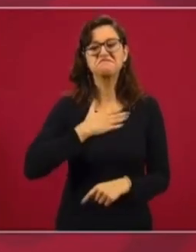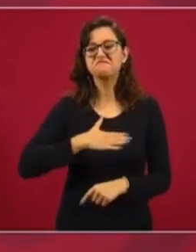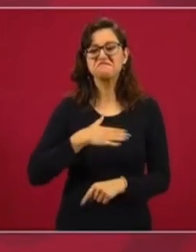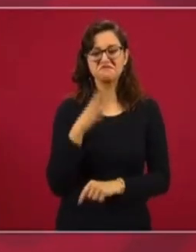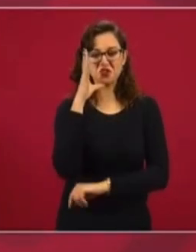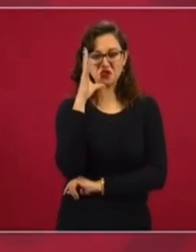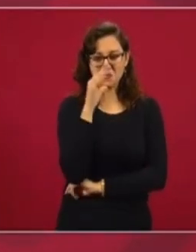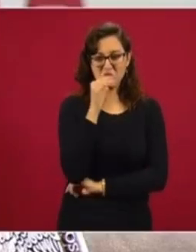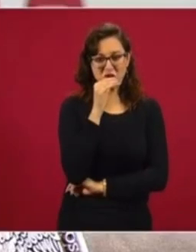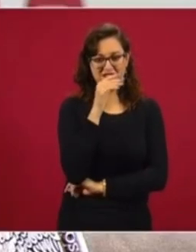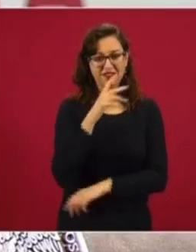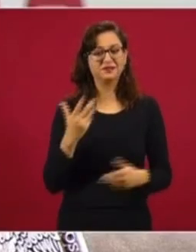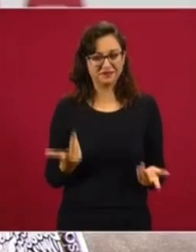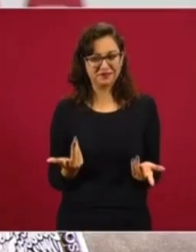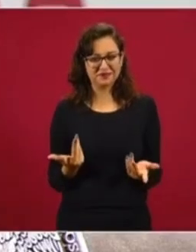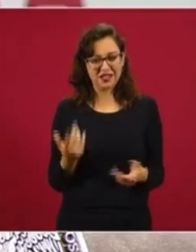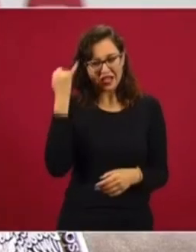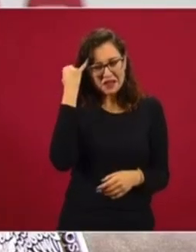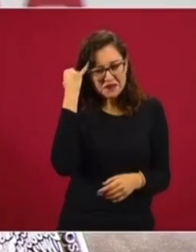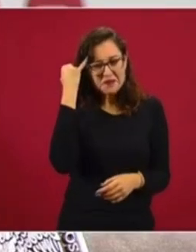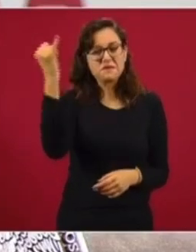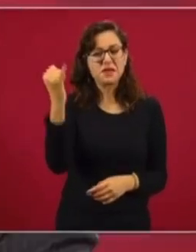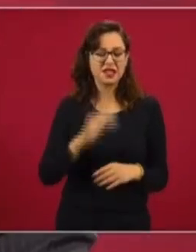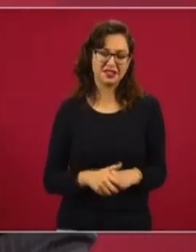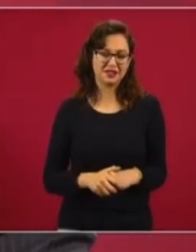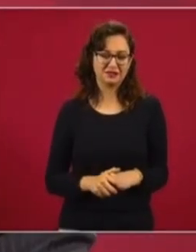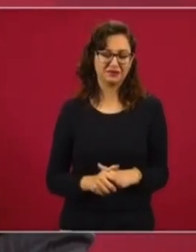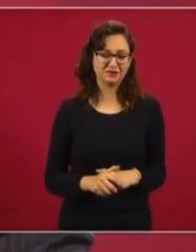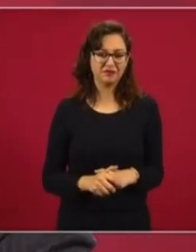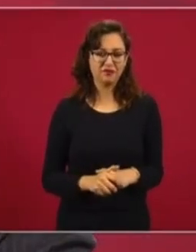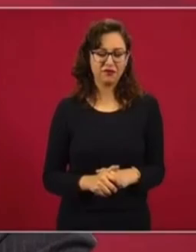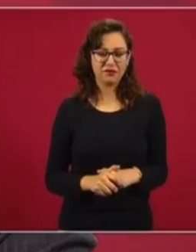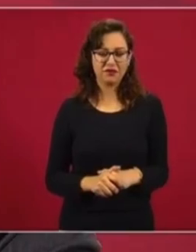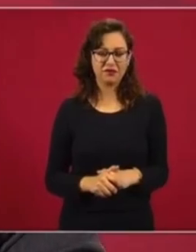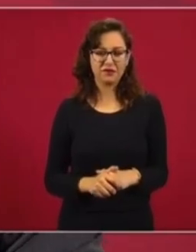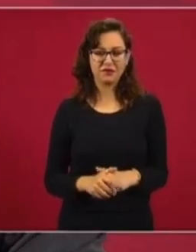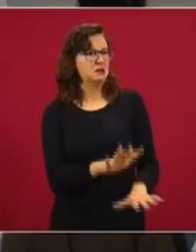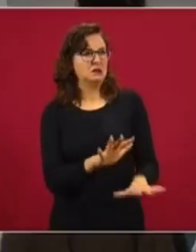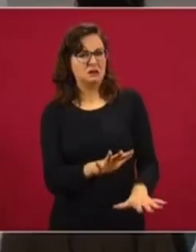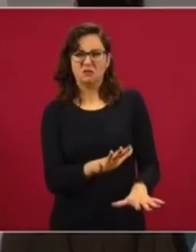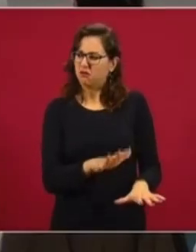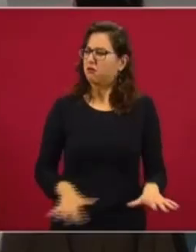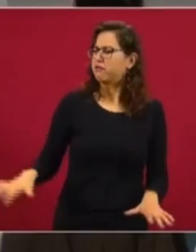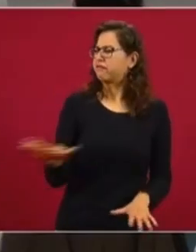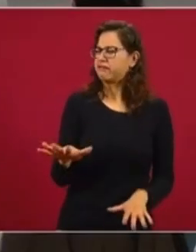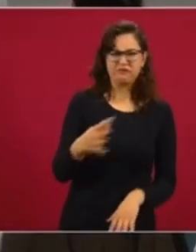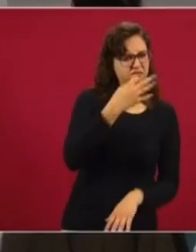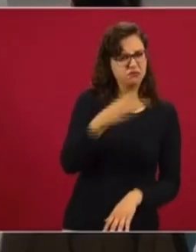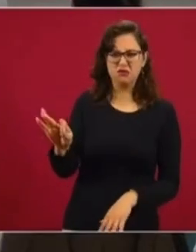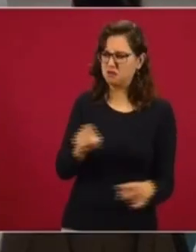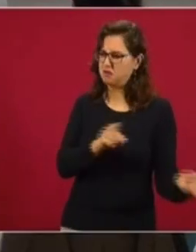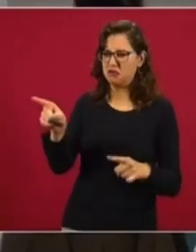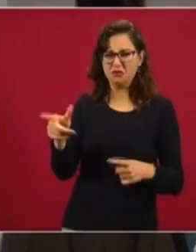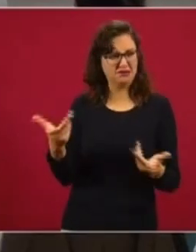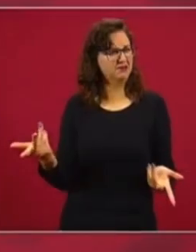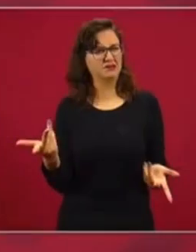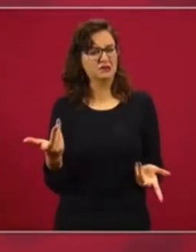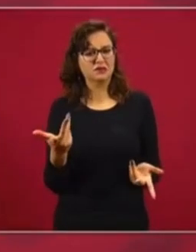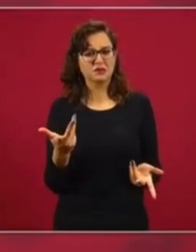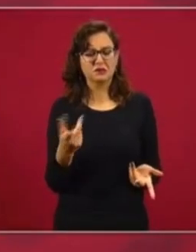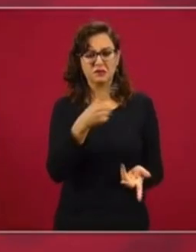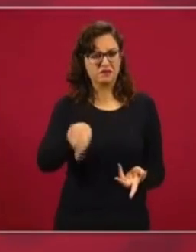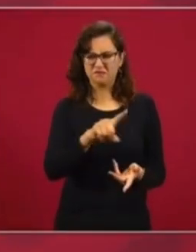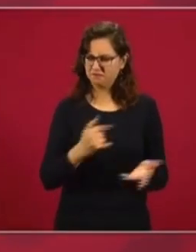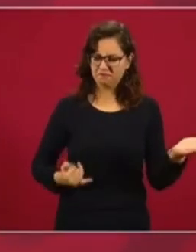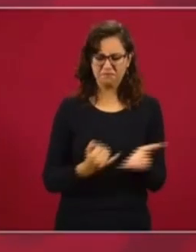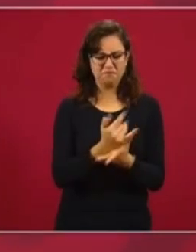mal se comete cuando se rifa un avión para que lo que se obtenga